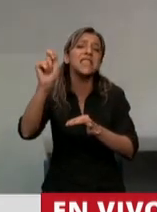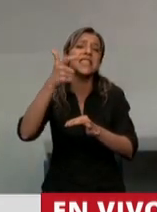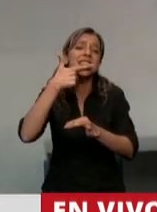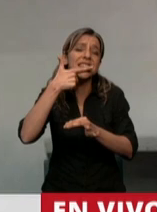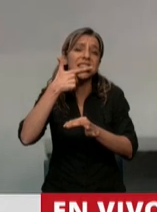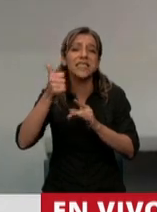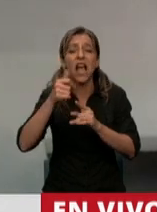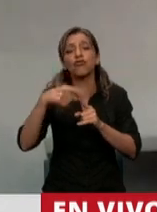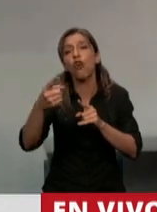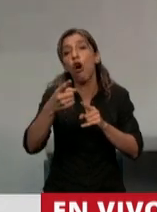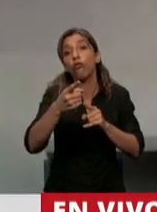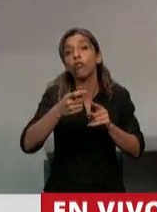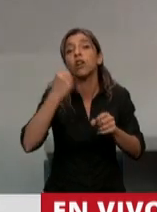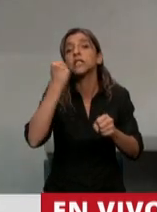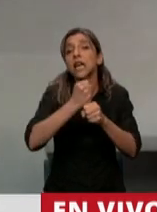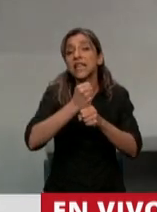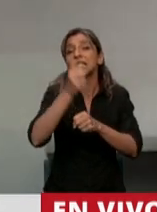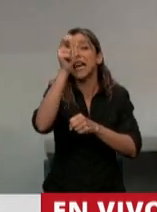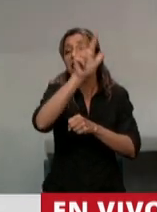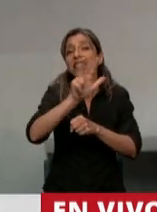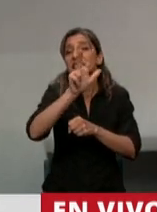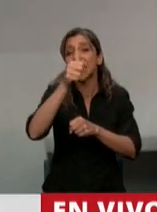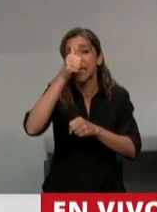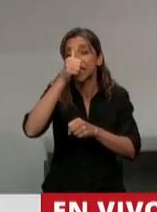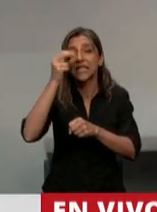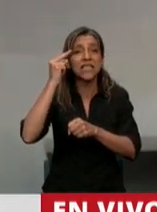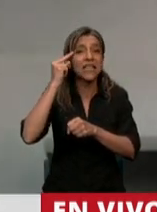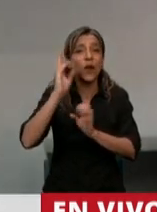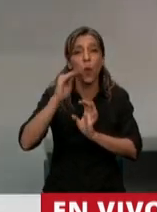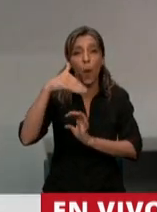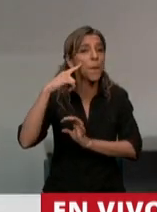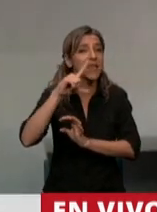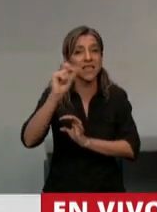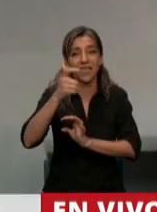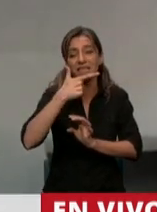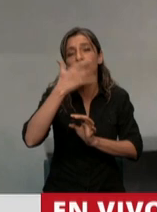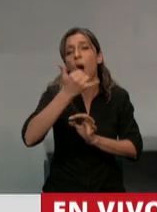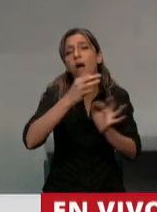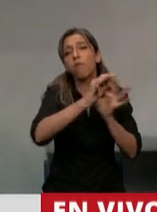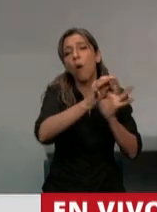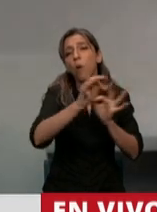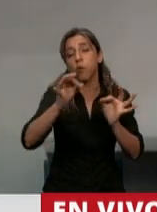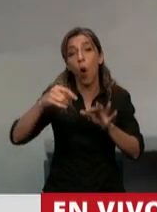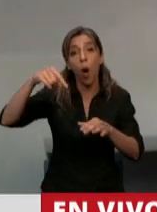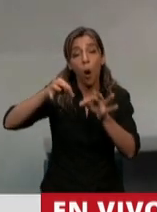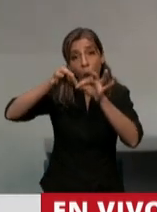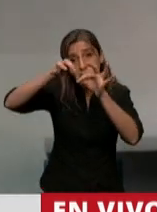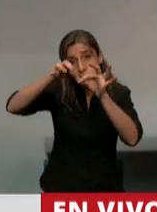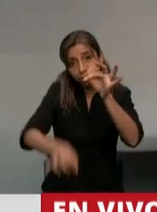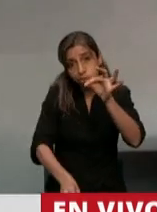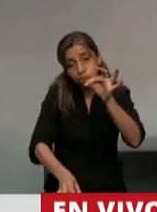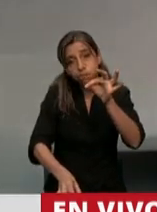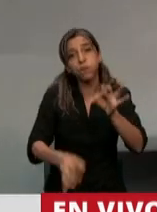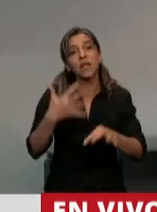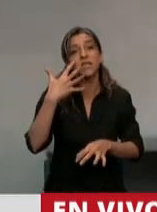otros, Presidente, hasta 369 millas marinas, con pozos de profundidad de 5